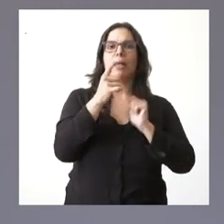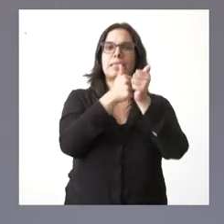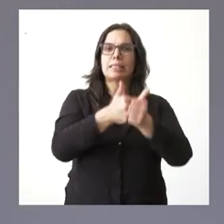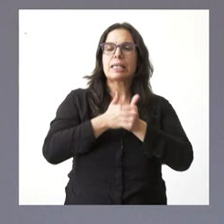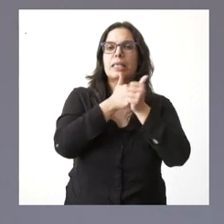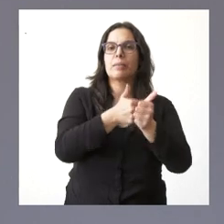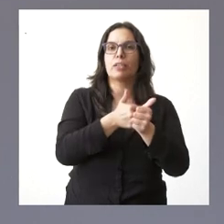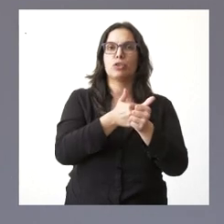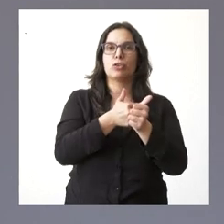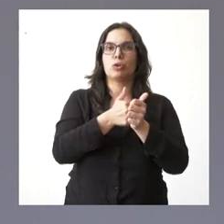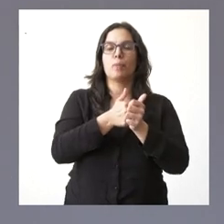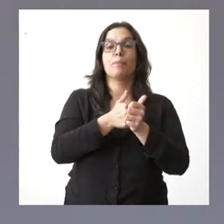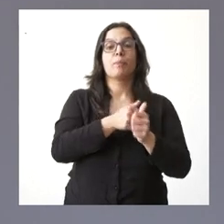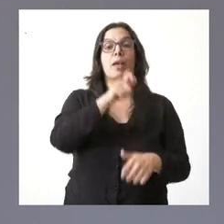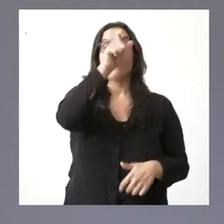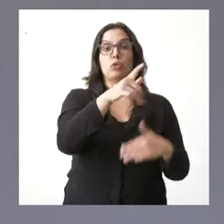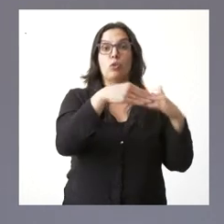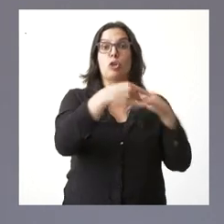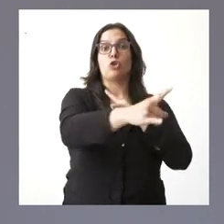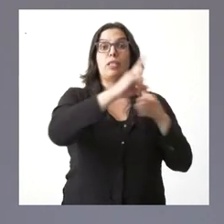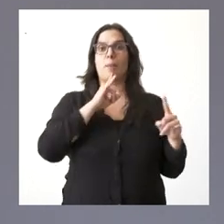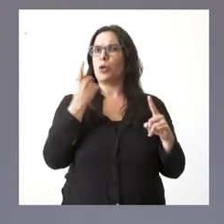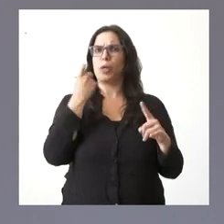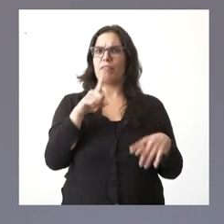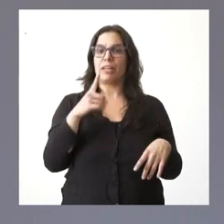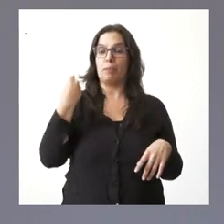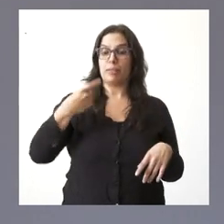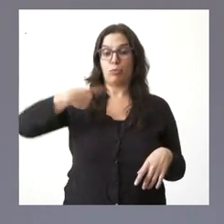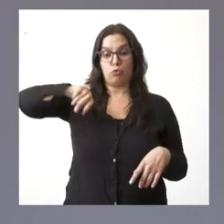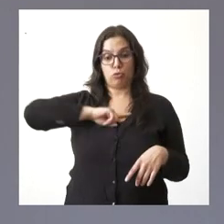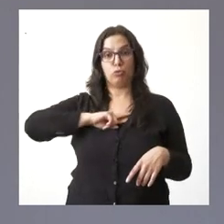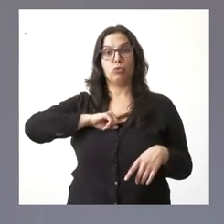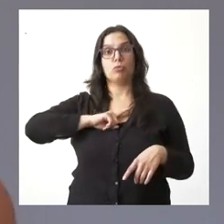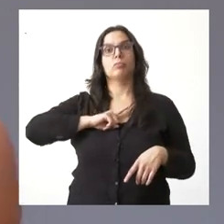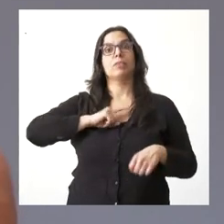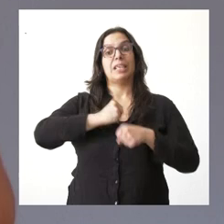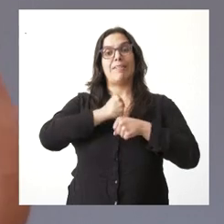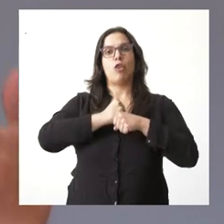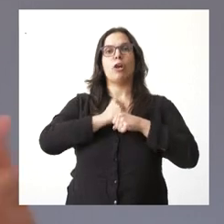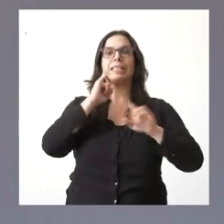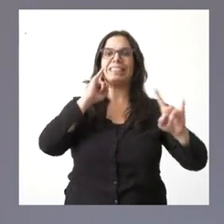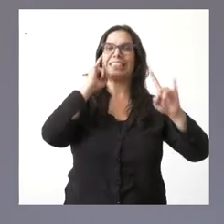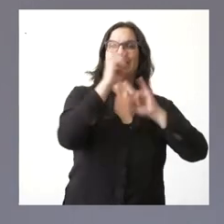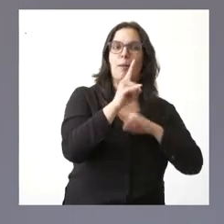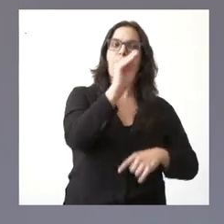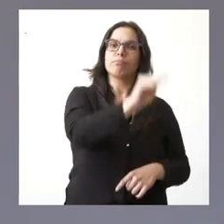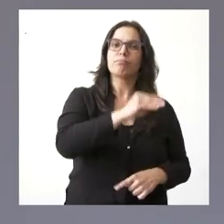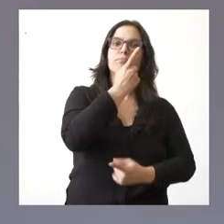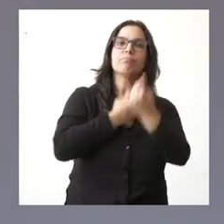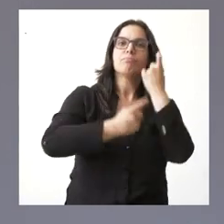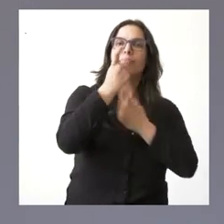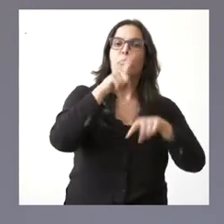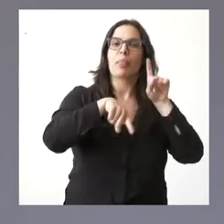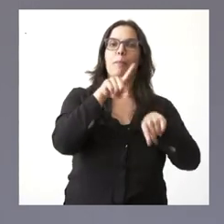necesario que sea el usuario quien llame, sino que por parte del prestador del servicio haya un seguimiento en función de las